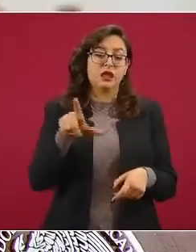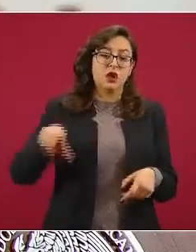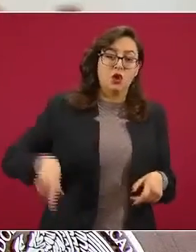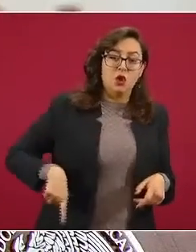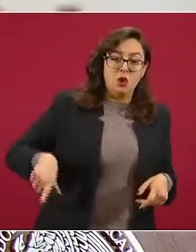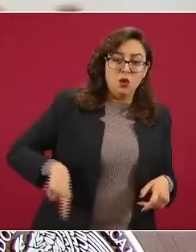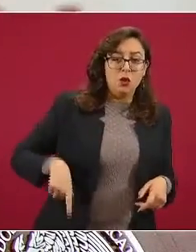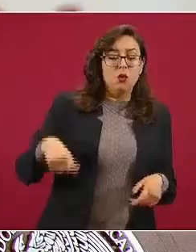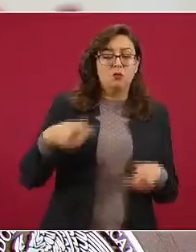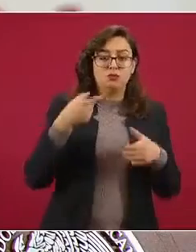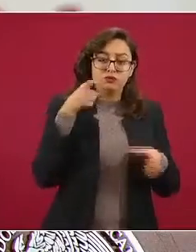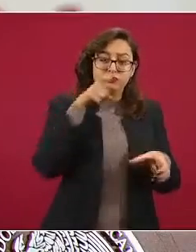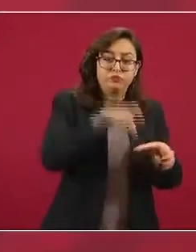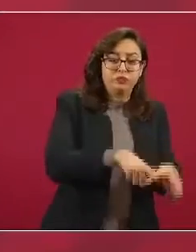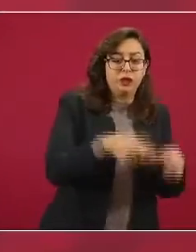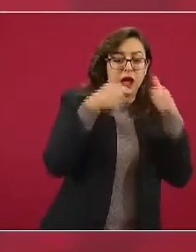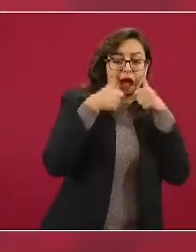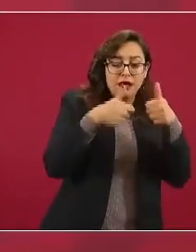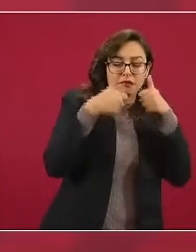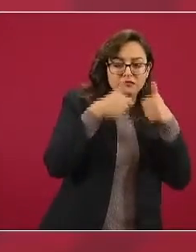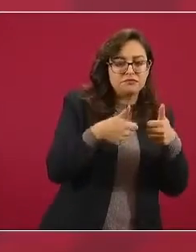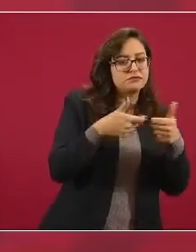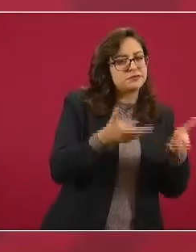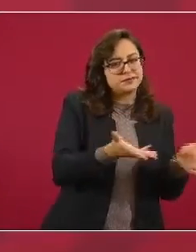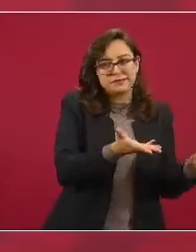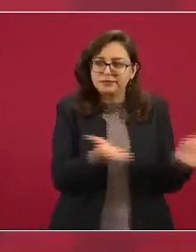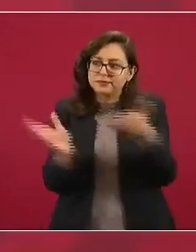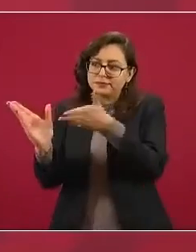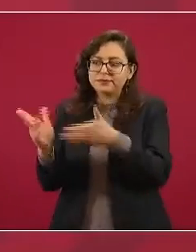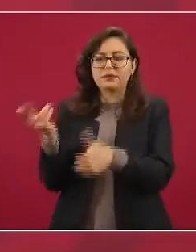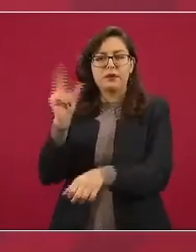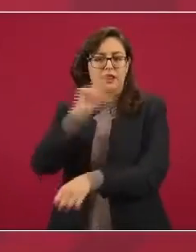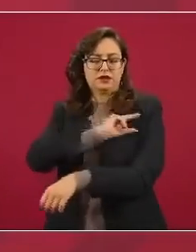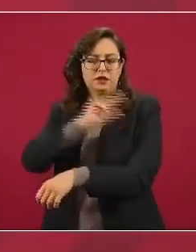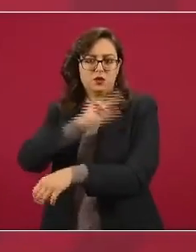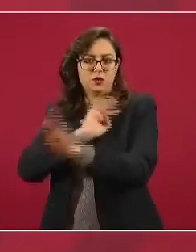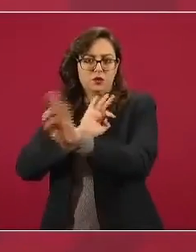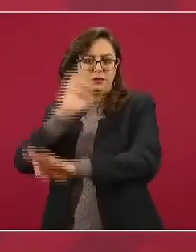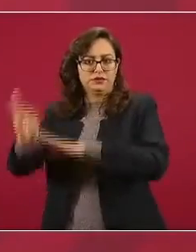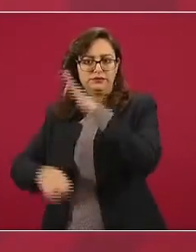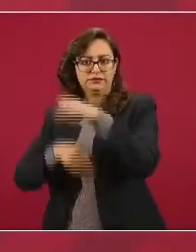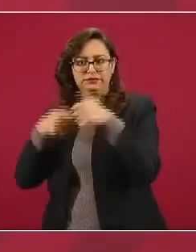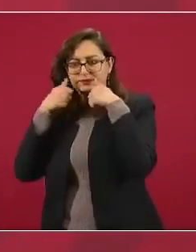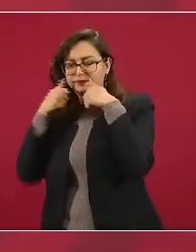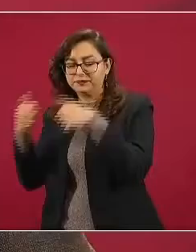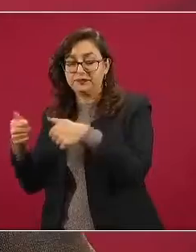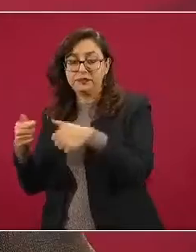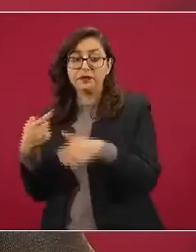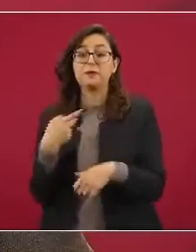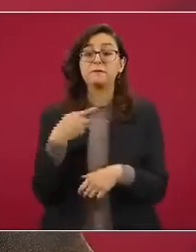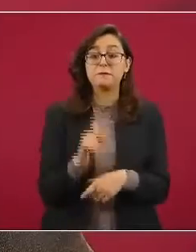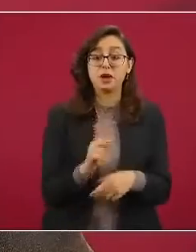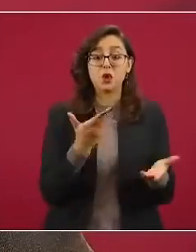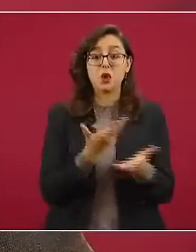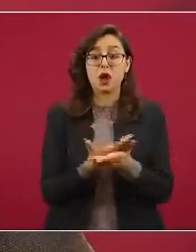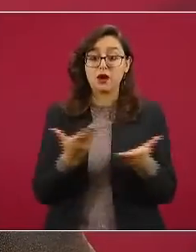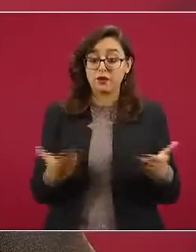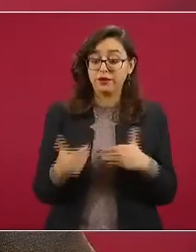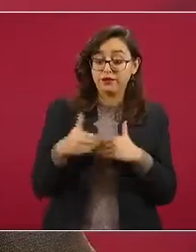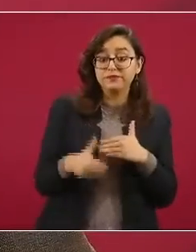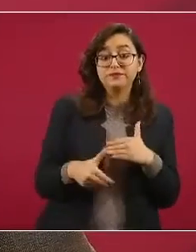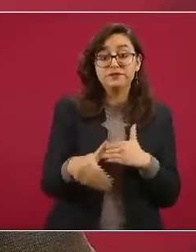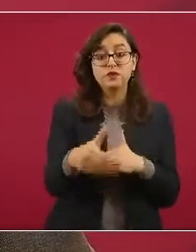Pero, hoy tendremos la ampliación de dicho convenio con los hospitales privados. Ellos pondrán